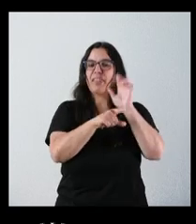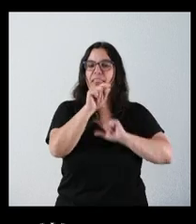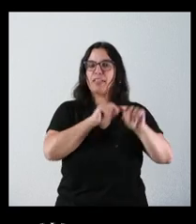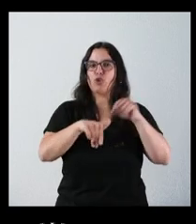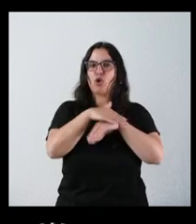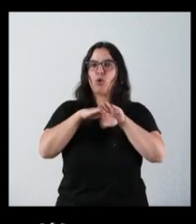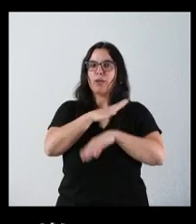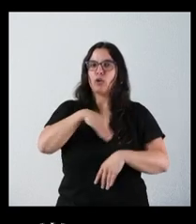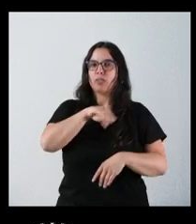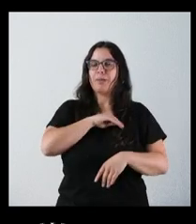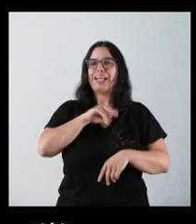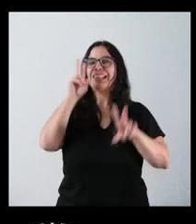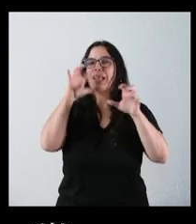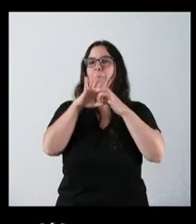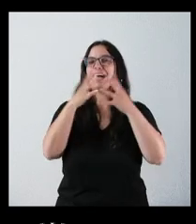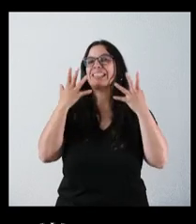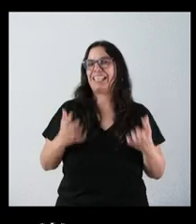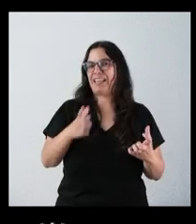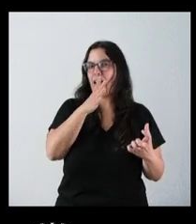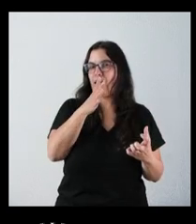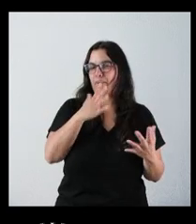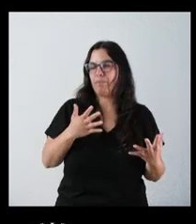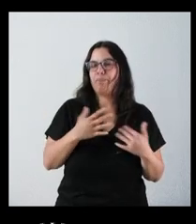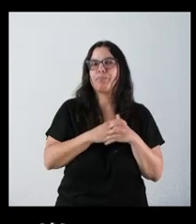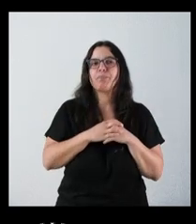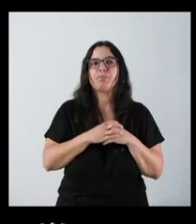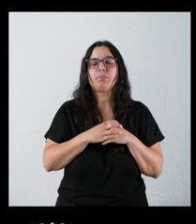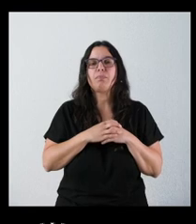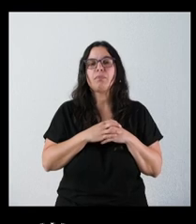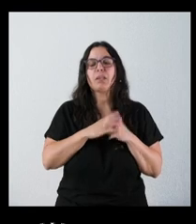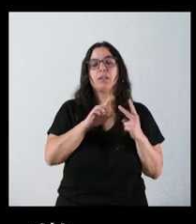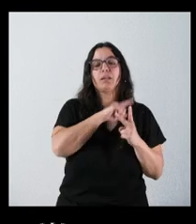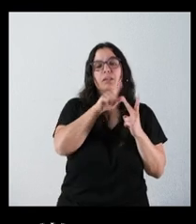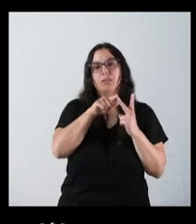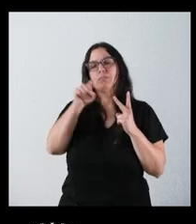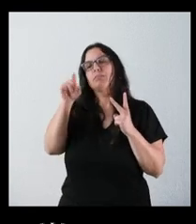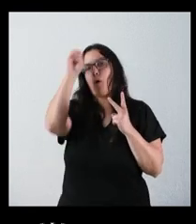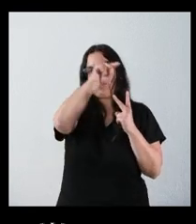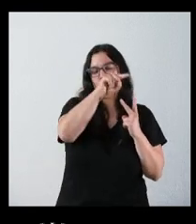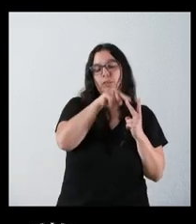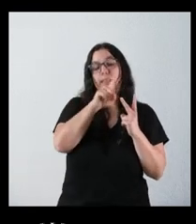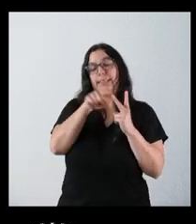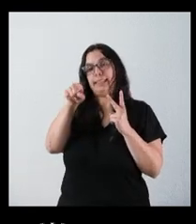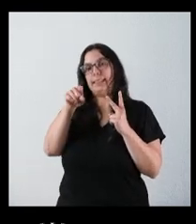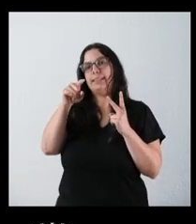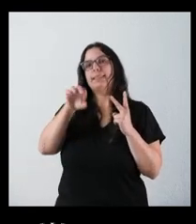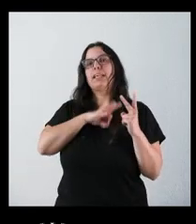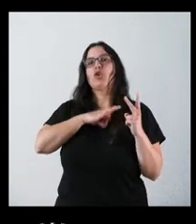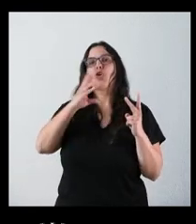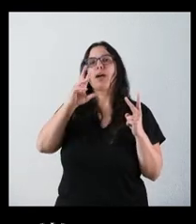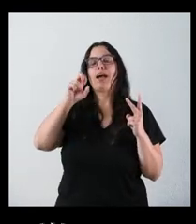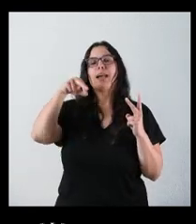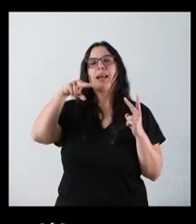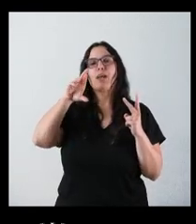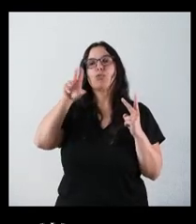central en relación a la sequía. O sea, una valoración. Y al señor Carnero, quería preguntarle también. Usted ha pasado